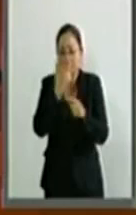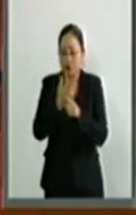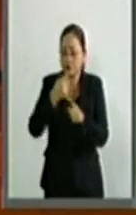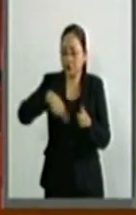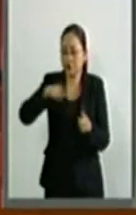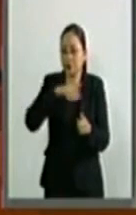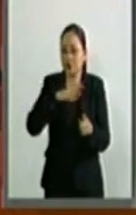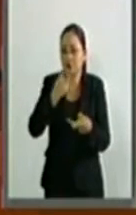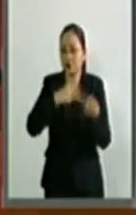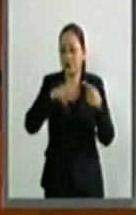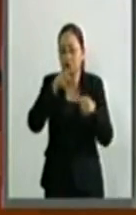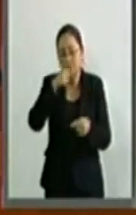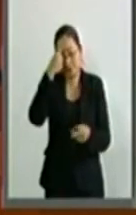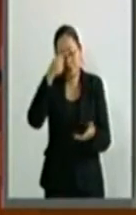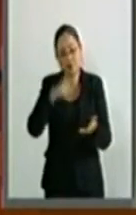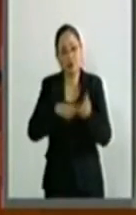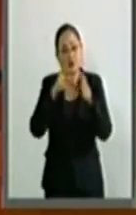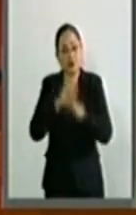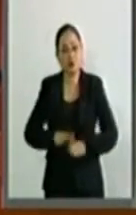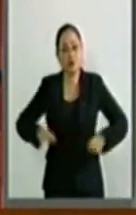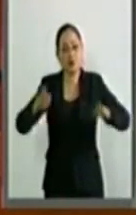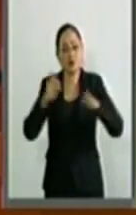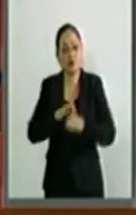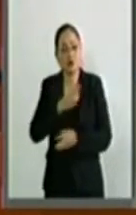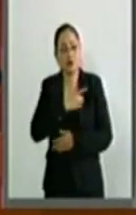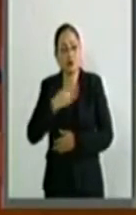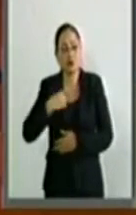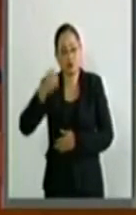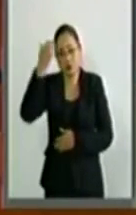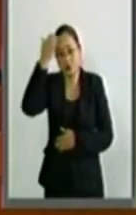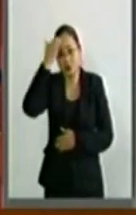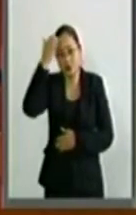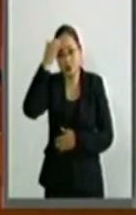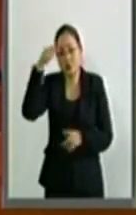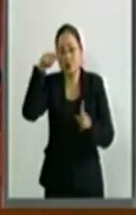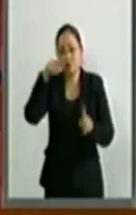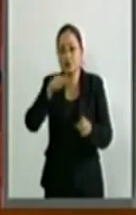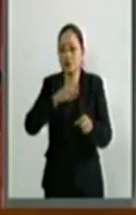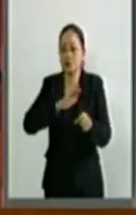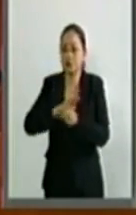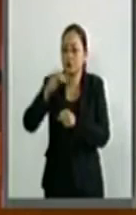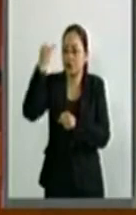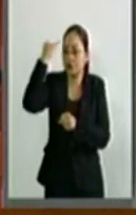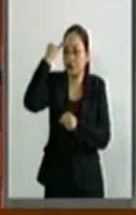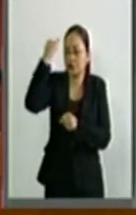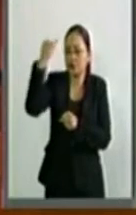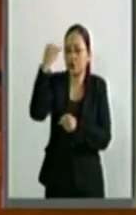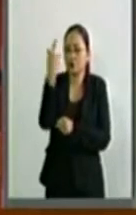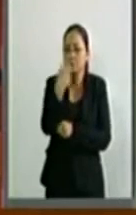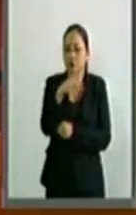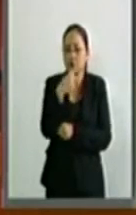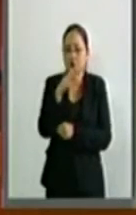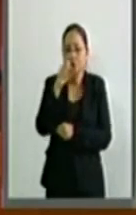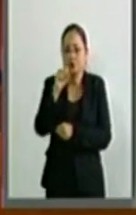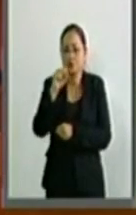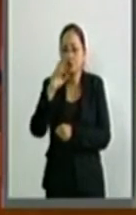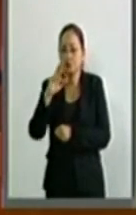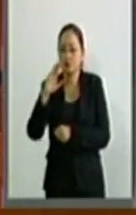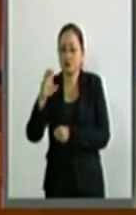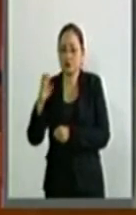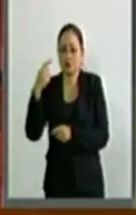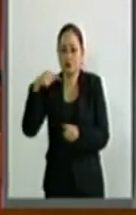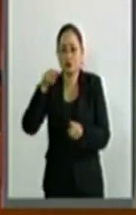resulta fundamental conocer cuál ha sido la estrategia de la Cancillería para